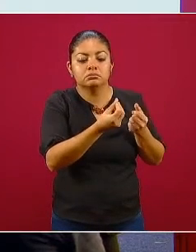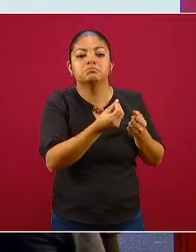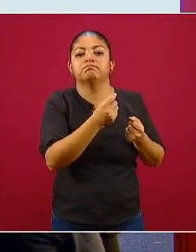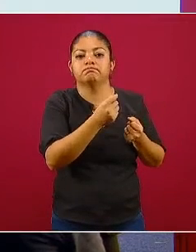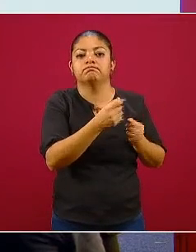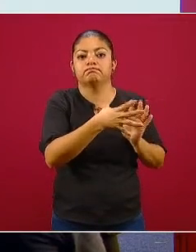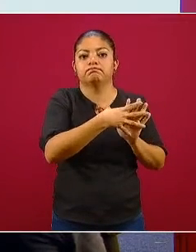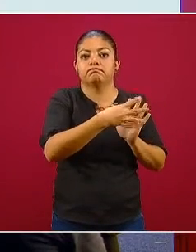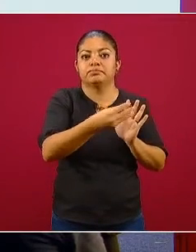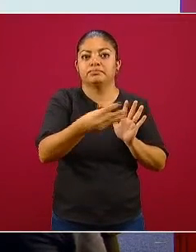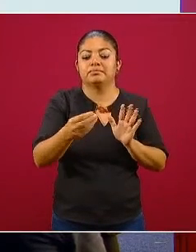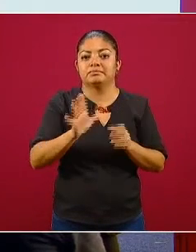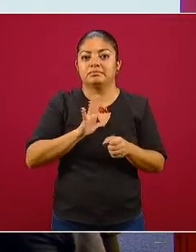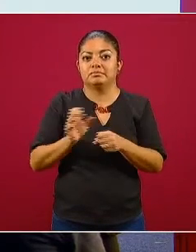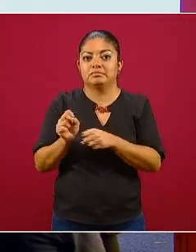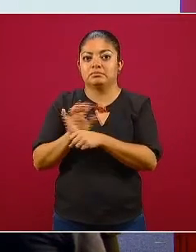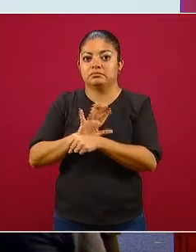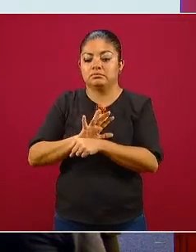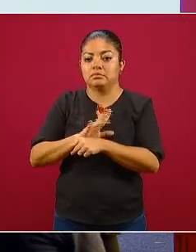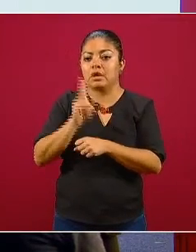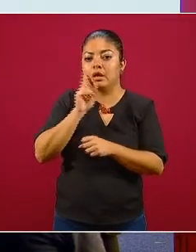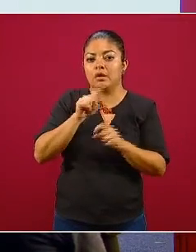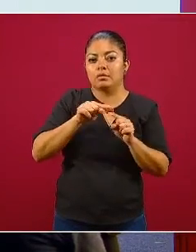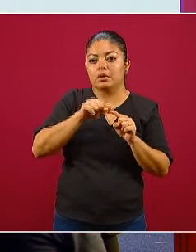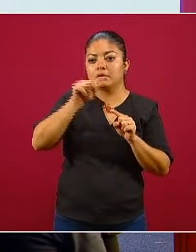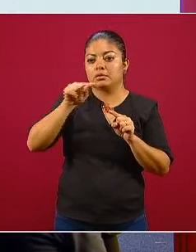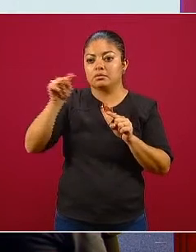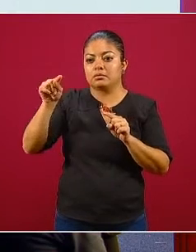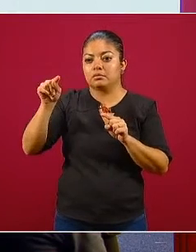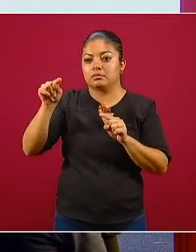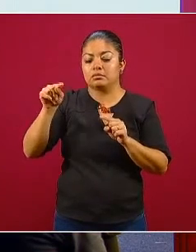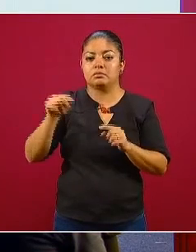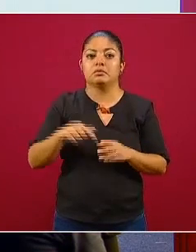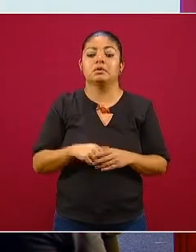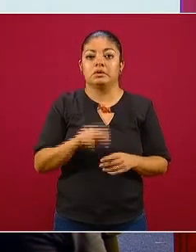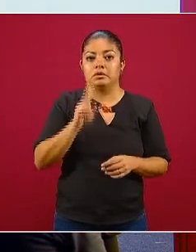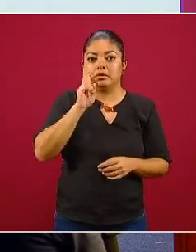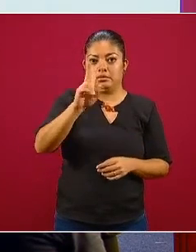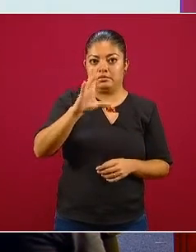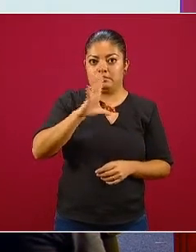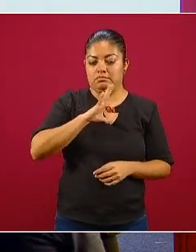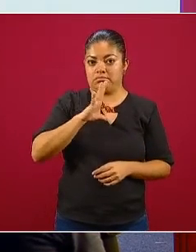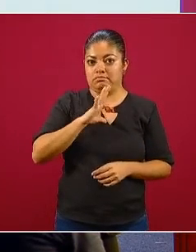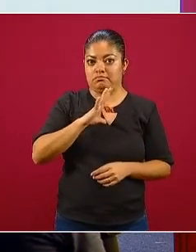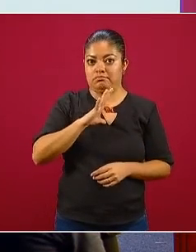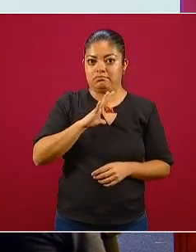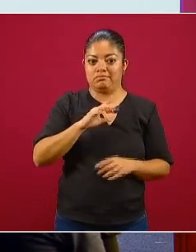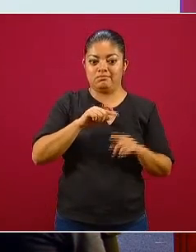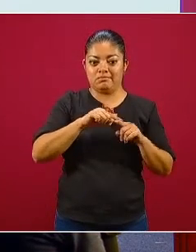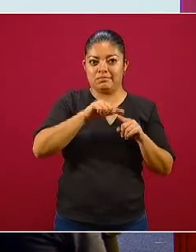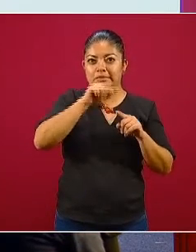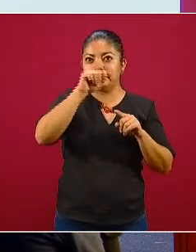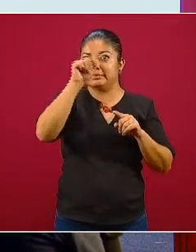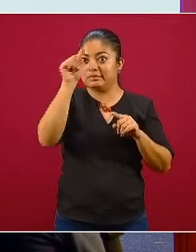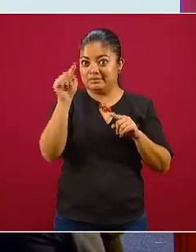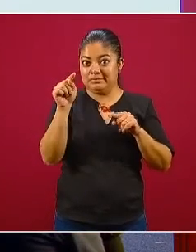del sistema de vigilancia epidemiológica de enfermedad respiratoria. Y ahí se ve la correspondencia de la predicción